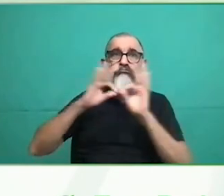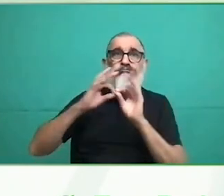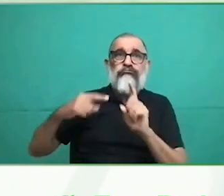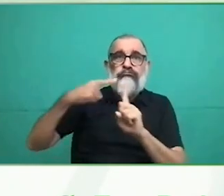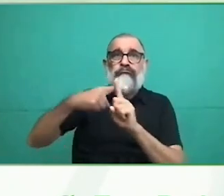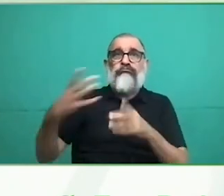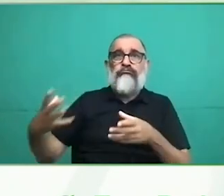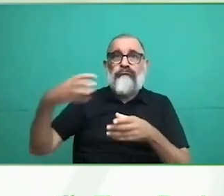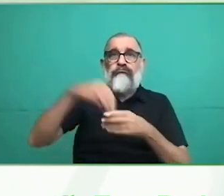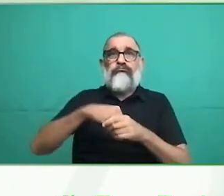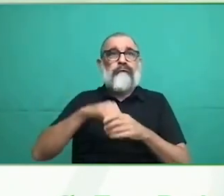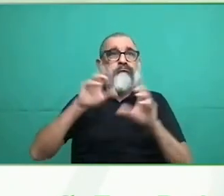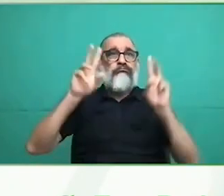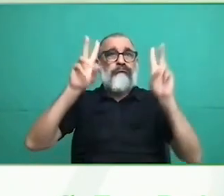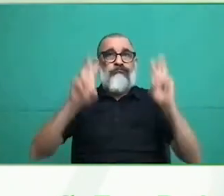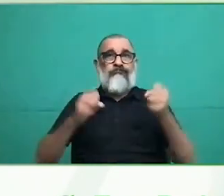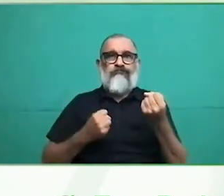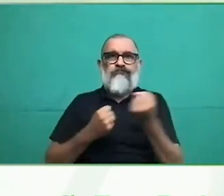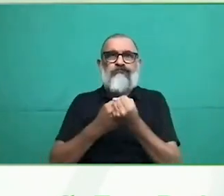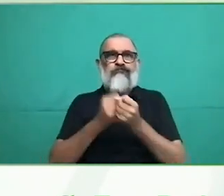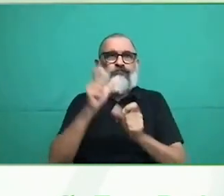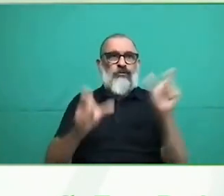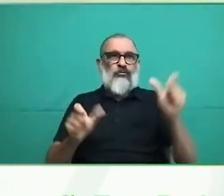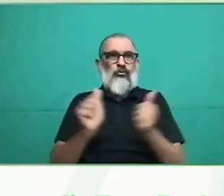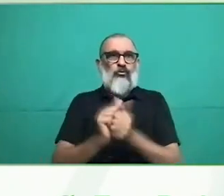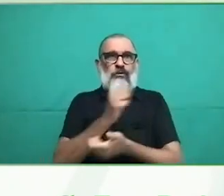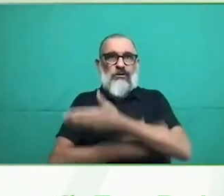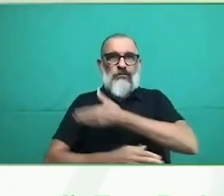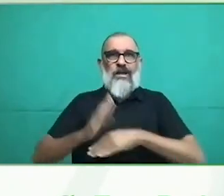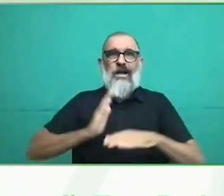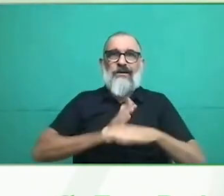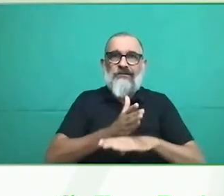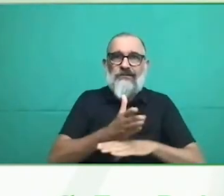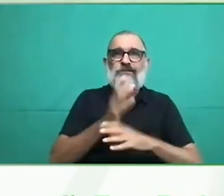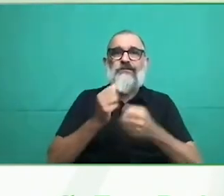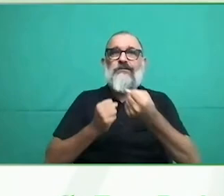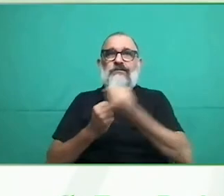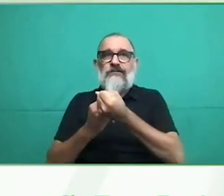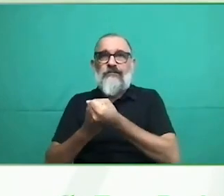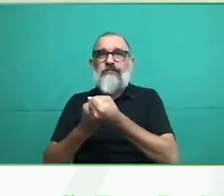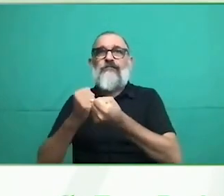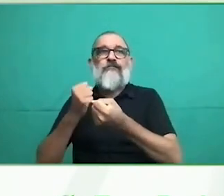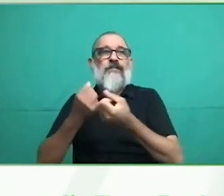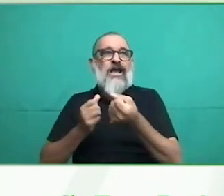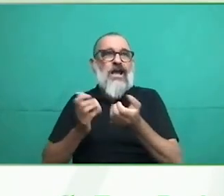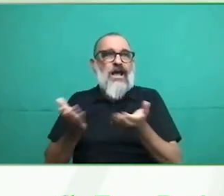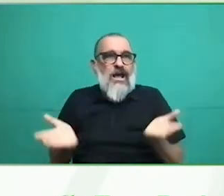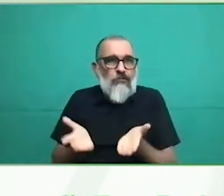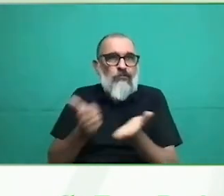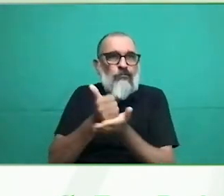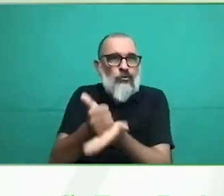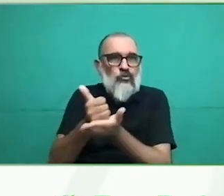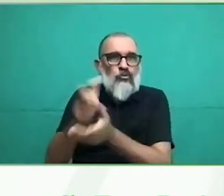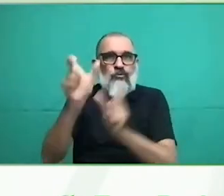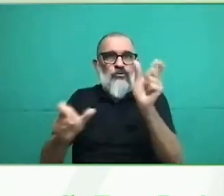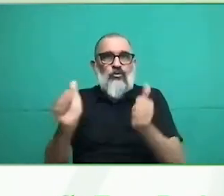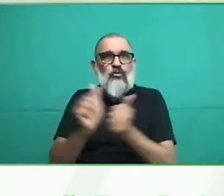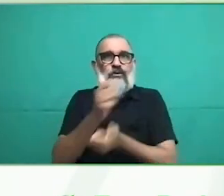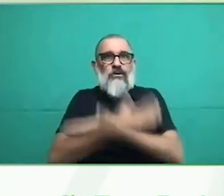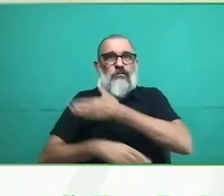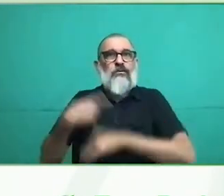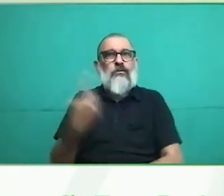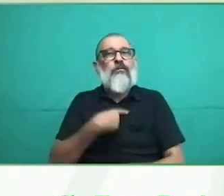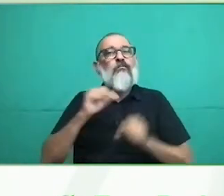apoyos hacen que las personas con discapacidad podamos participar. Y yo ayer les hablaba justamente